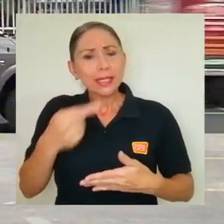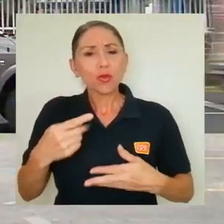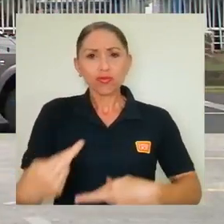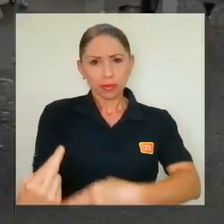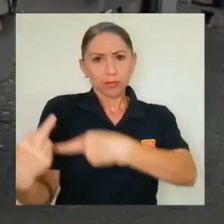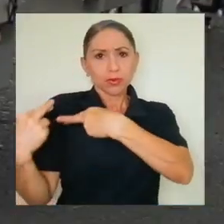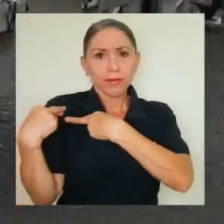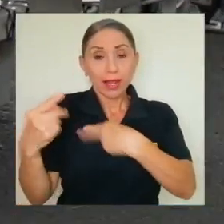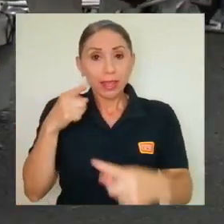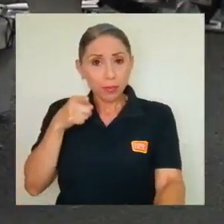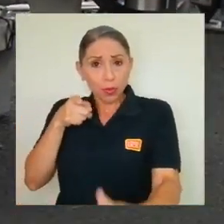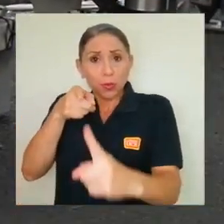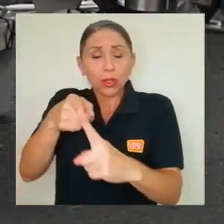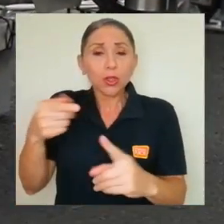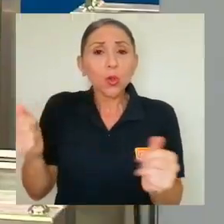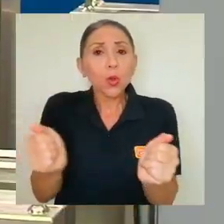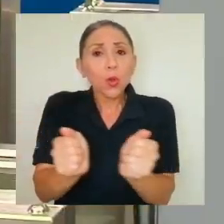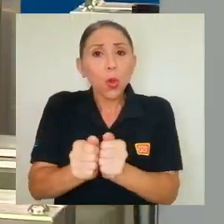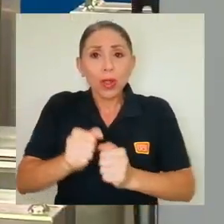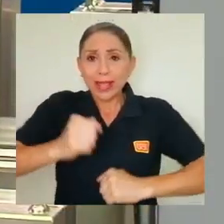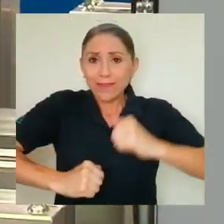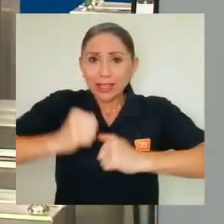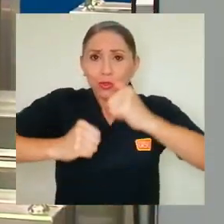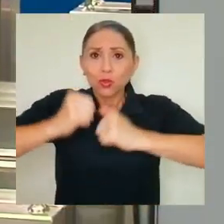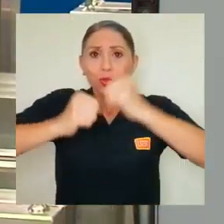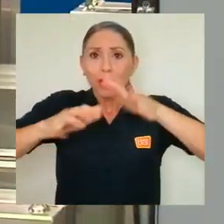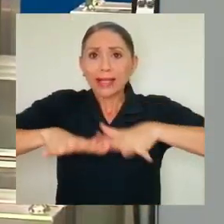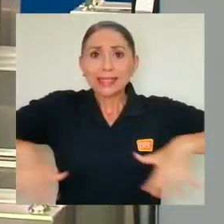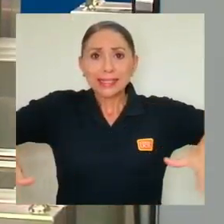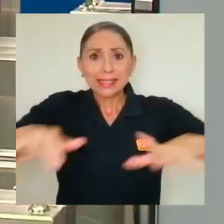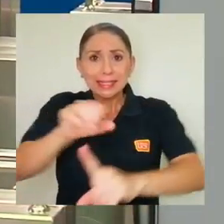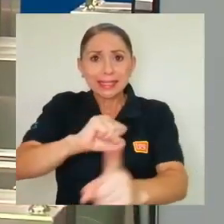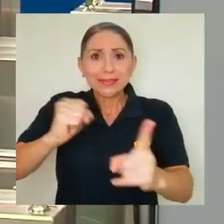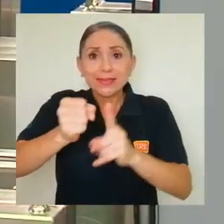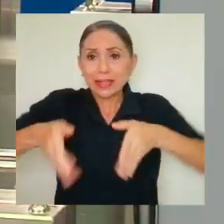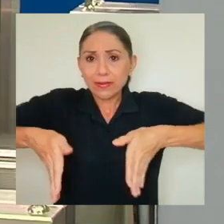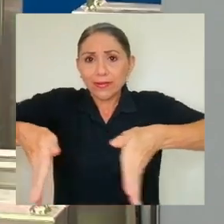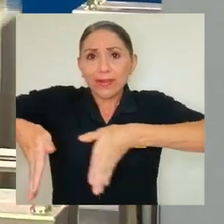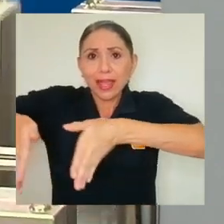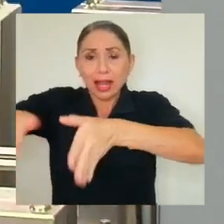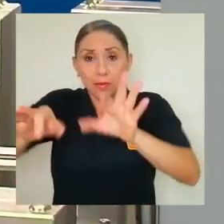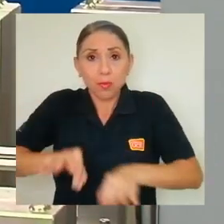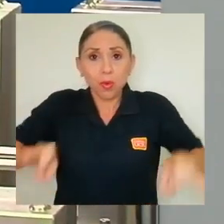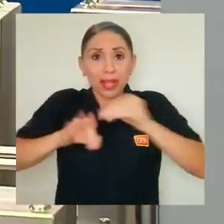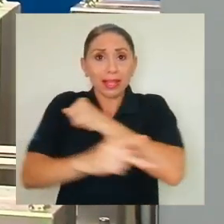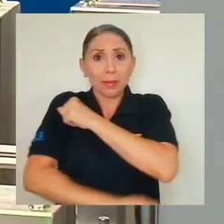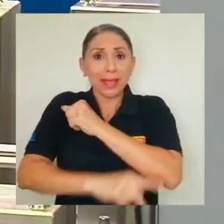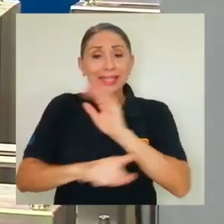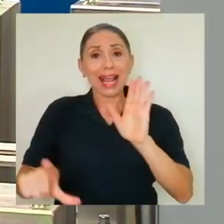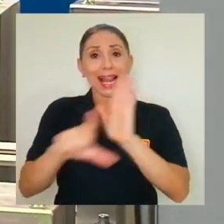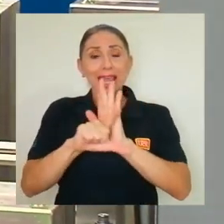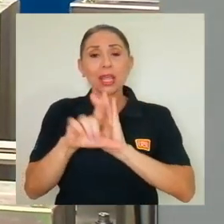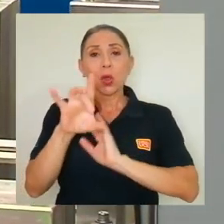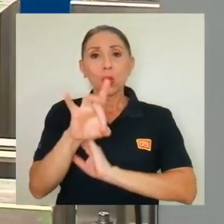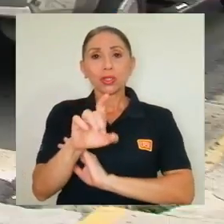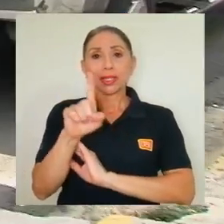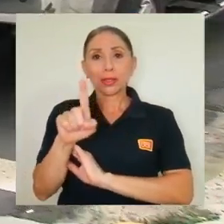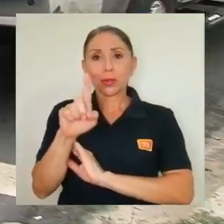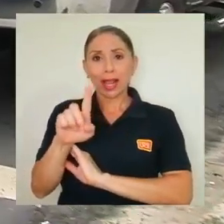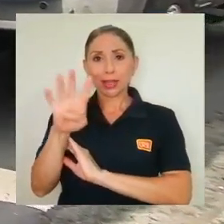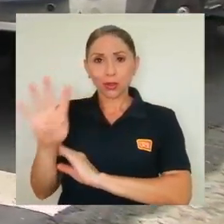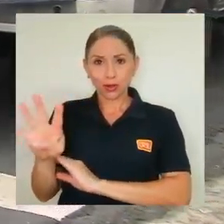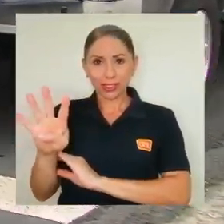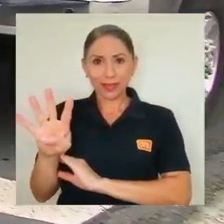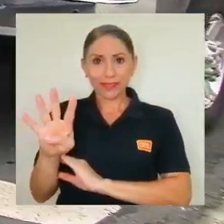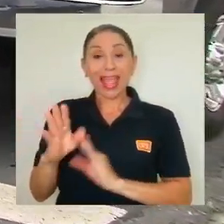propósito que tiene en cuanto a la protección de la infraestructura civil, vial y líneas vitales del país. La Ley Nº 8114 le otorga a la